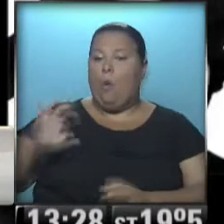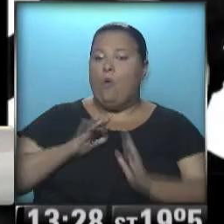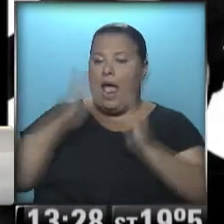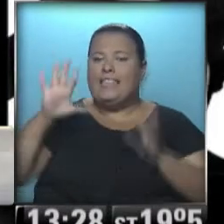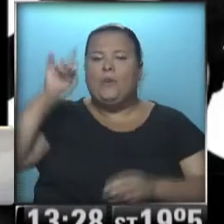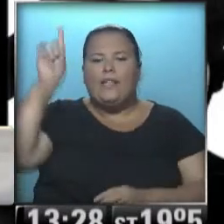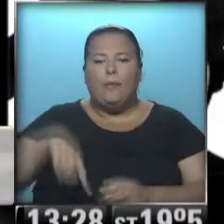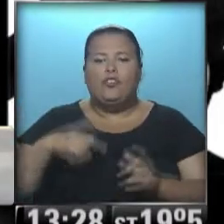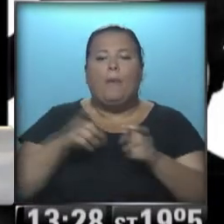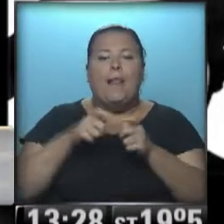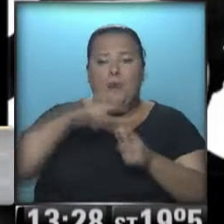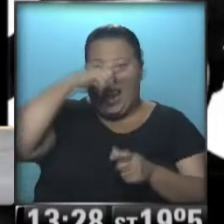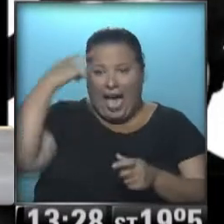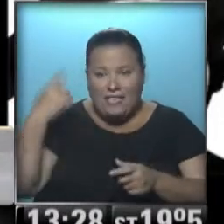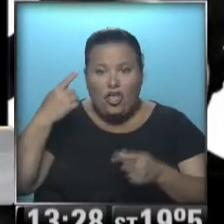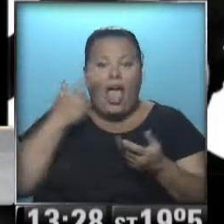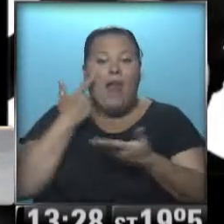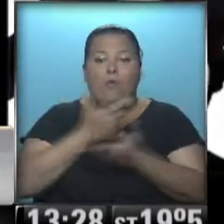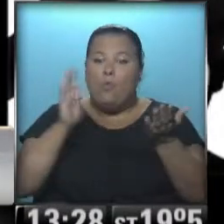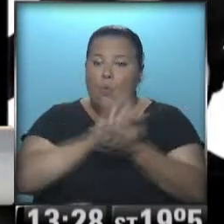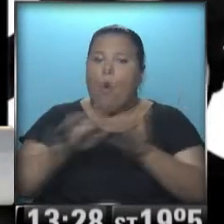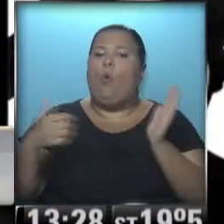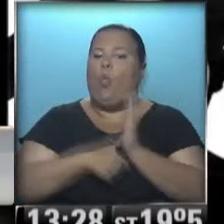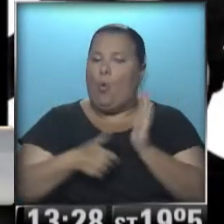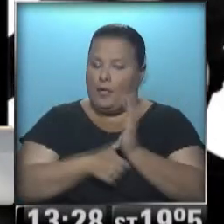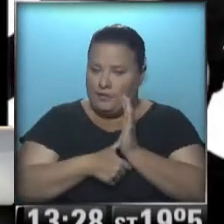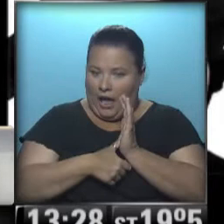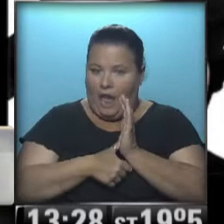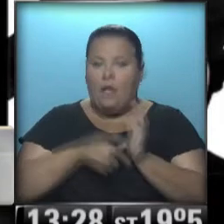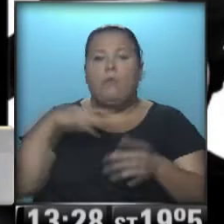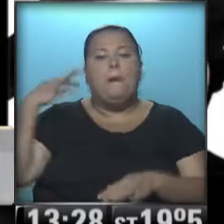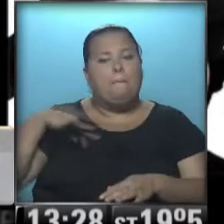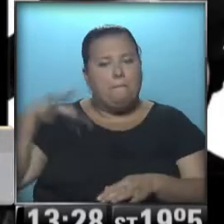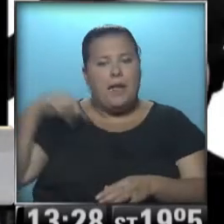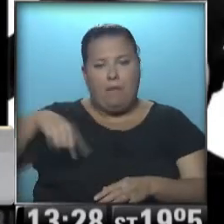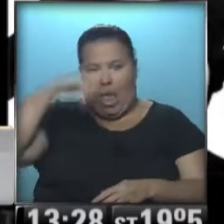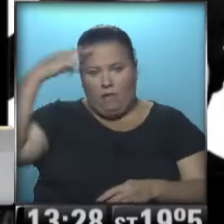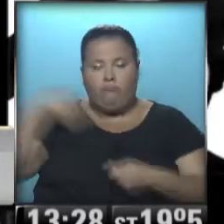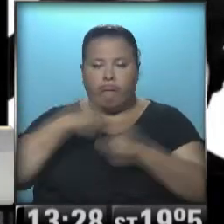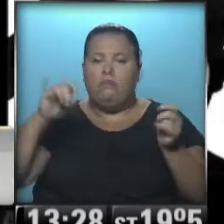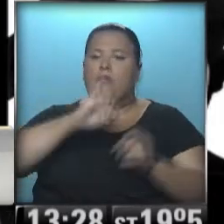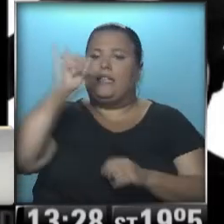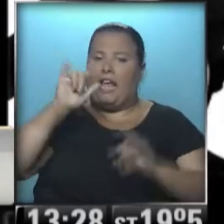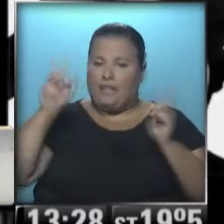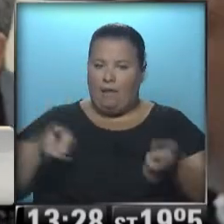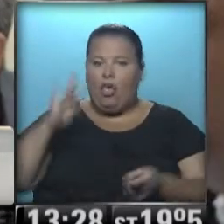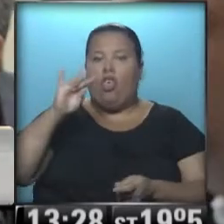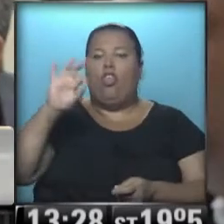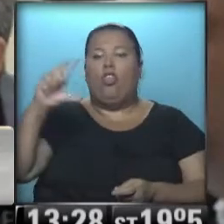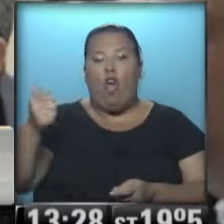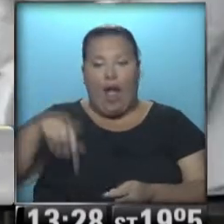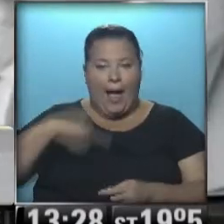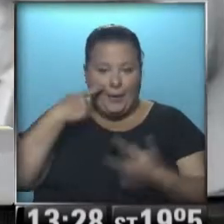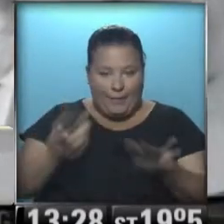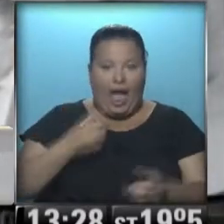50% de las películas nacionales estrenadas fueron documentales, muchos de ellos premiados a nivel nacional e internacional. Está el DOCA para ver en estos